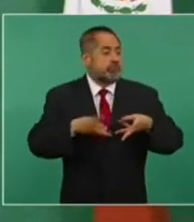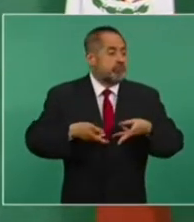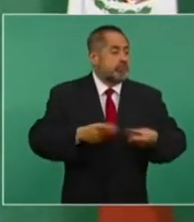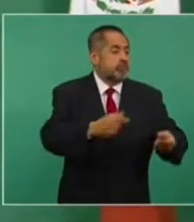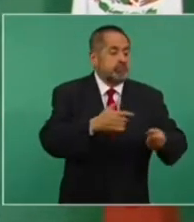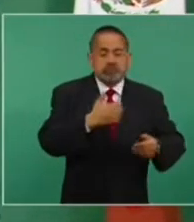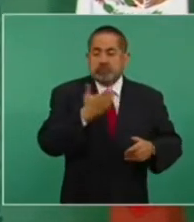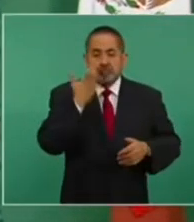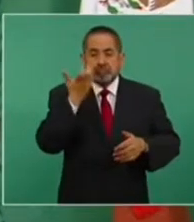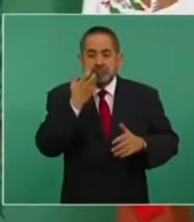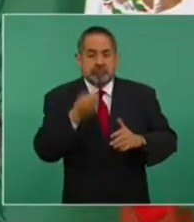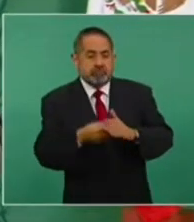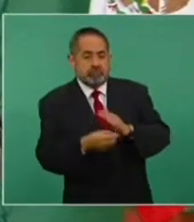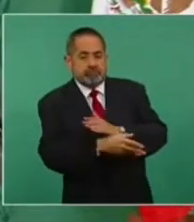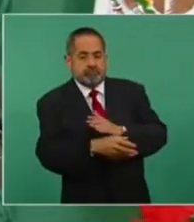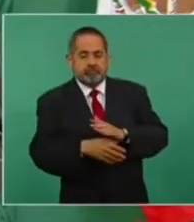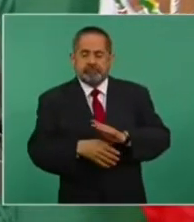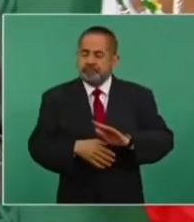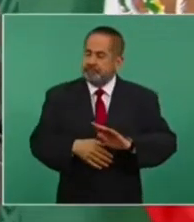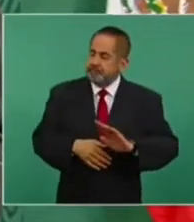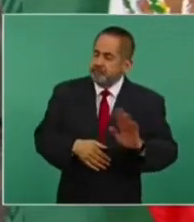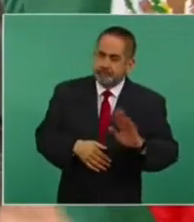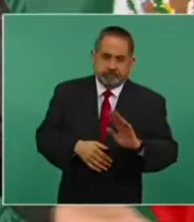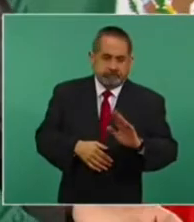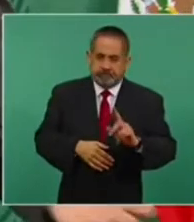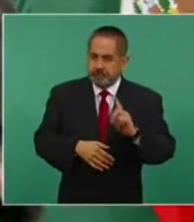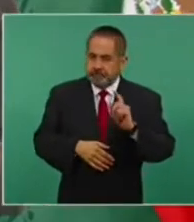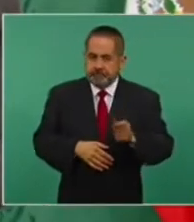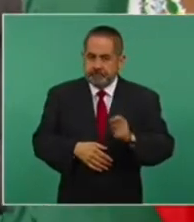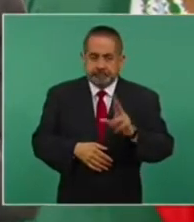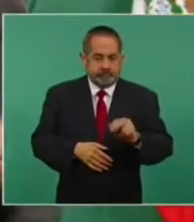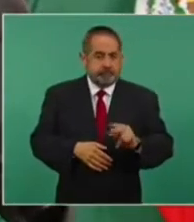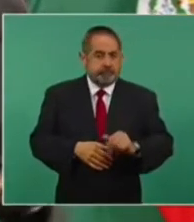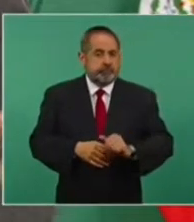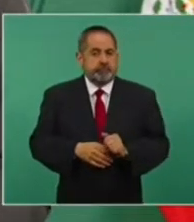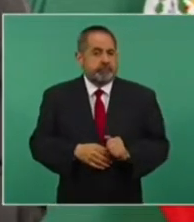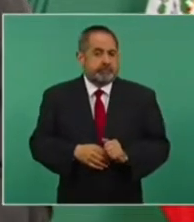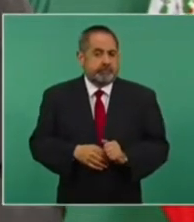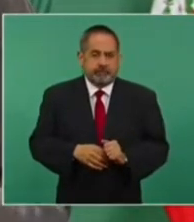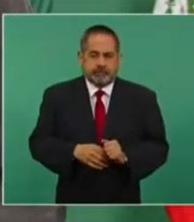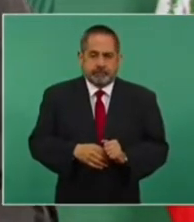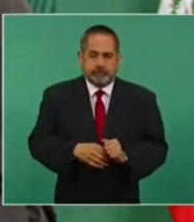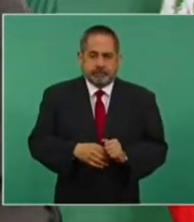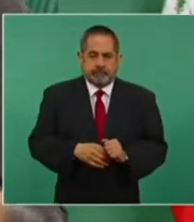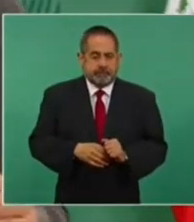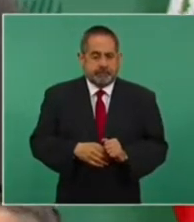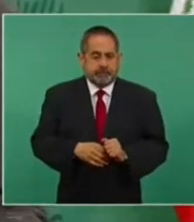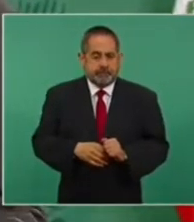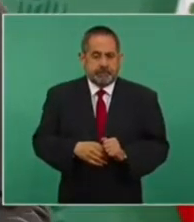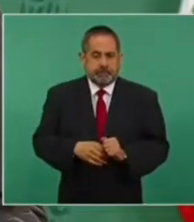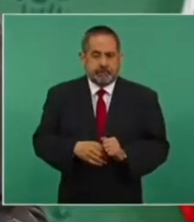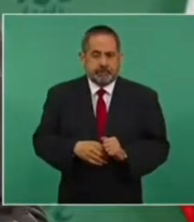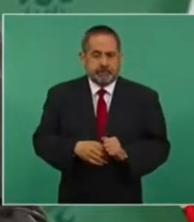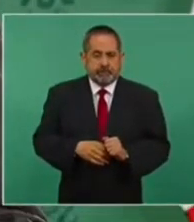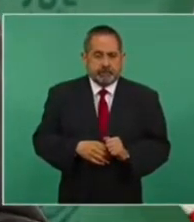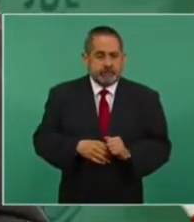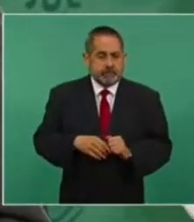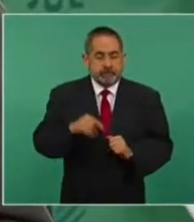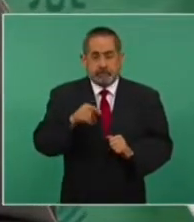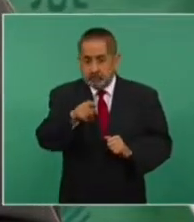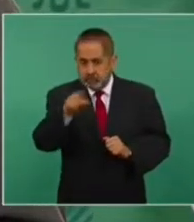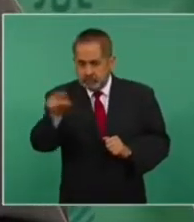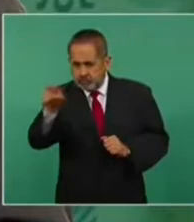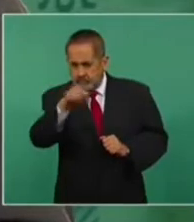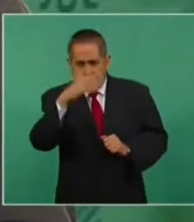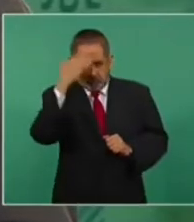es de que presenten las pruebas